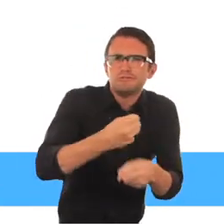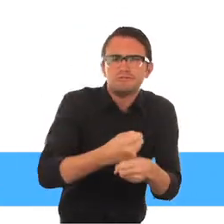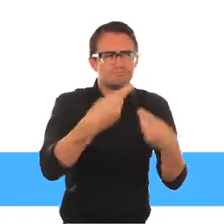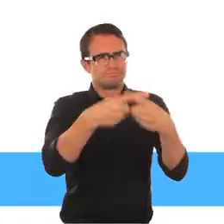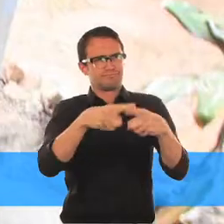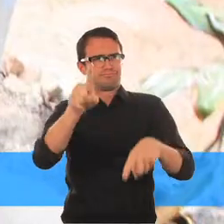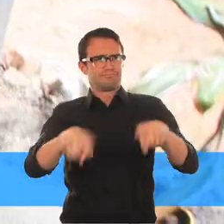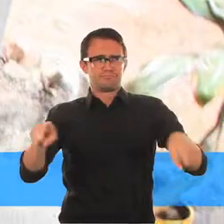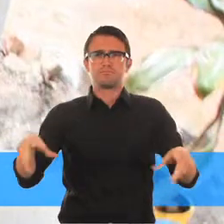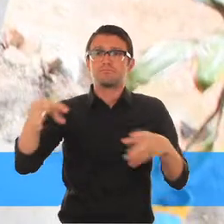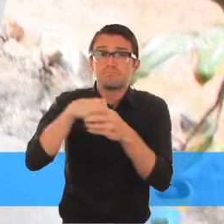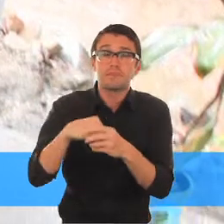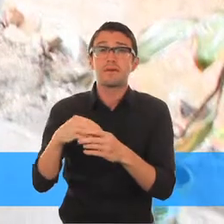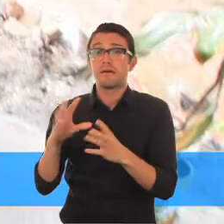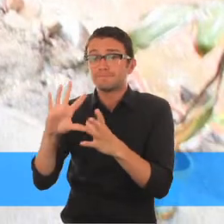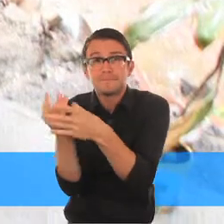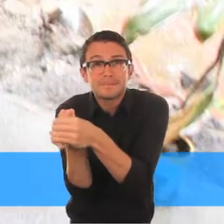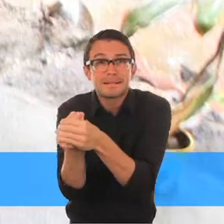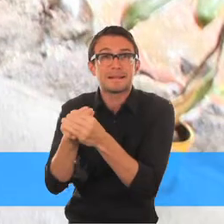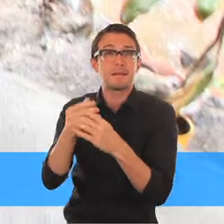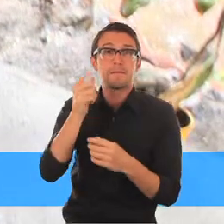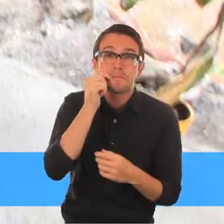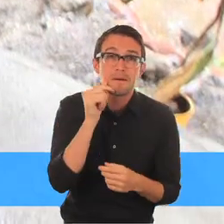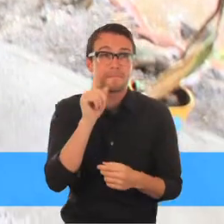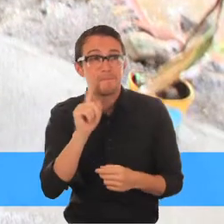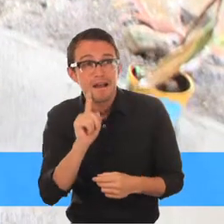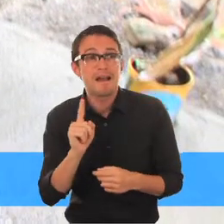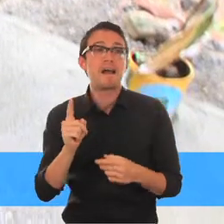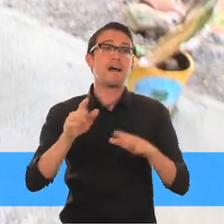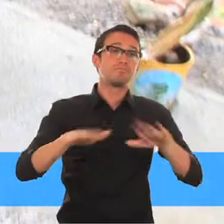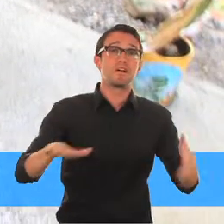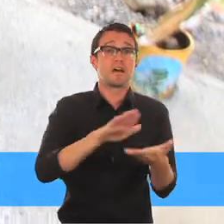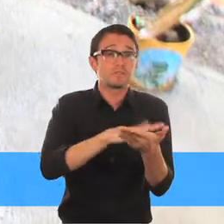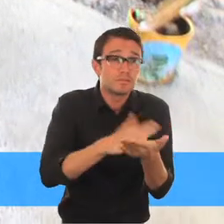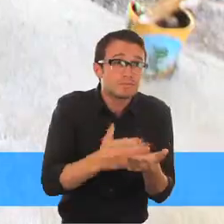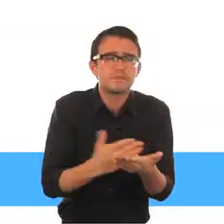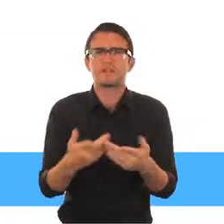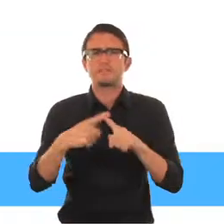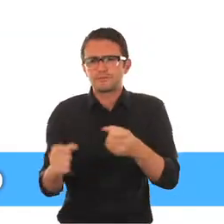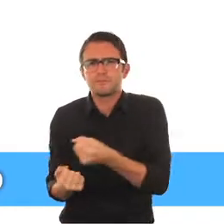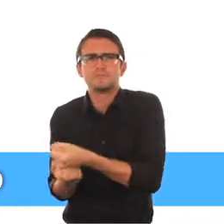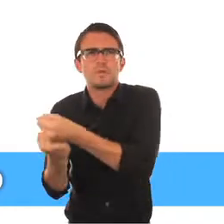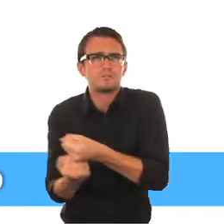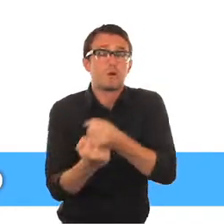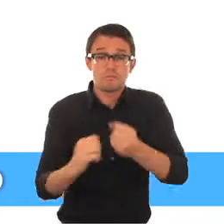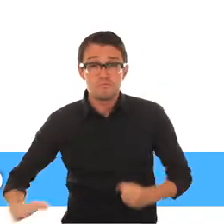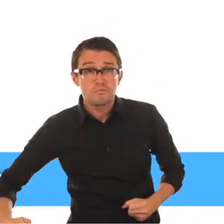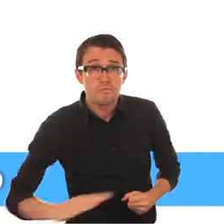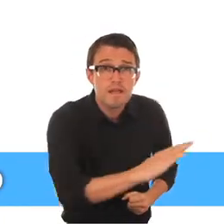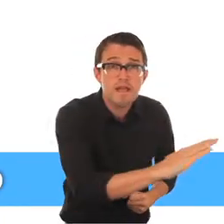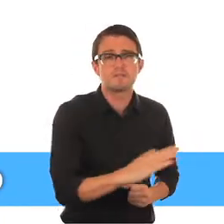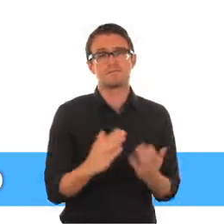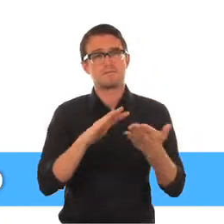lengua de señas Participar junto a los padres y asistentes Y garantizar la accesibilidad física de los lugares A veces los niños